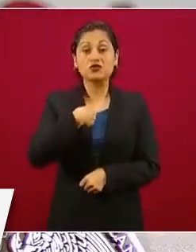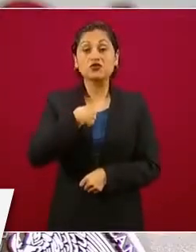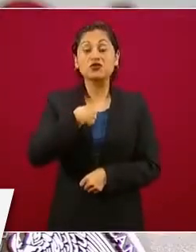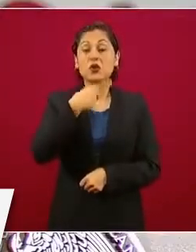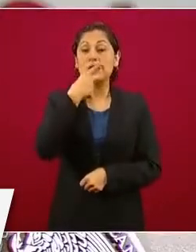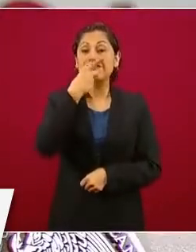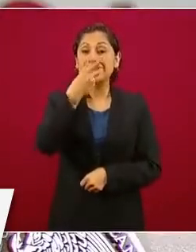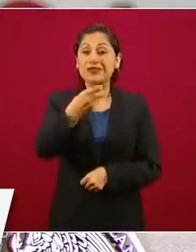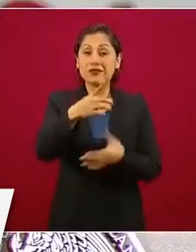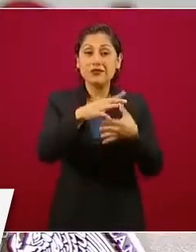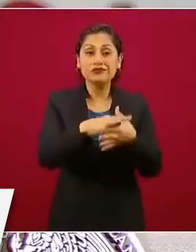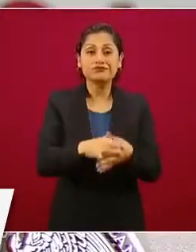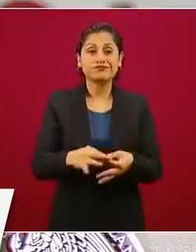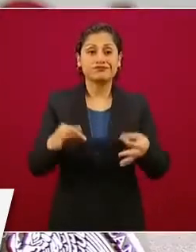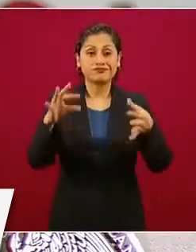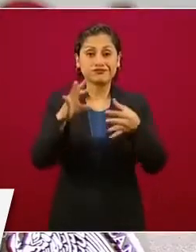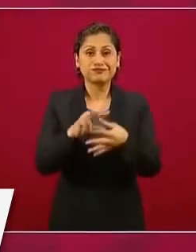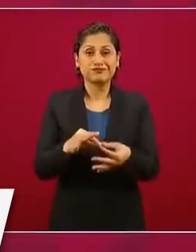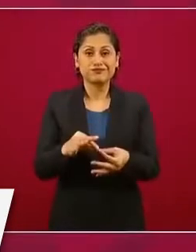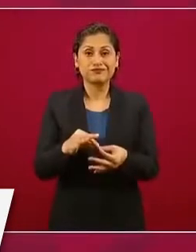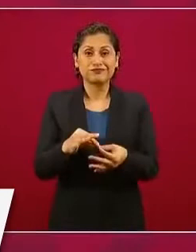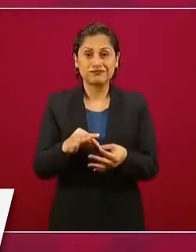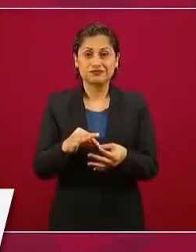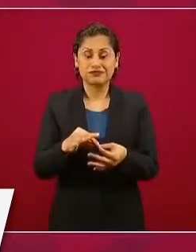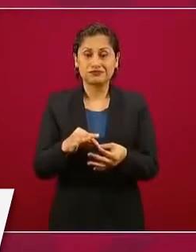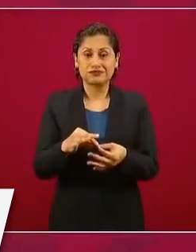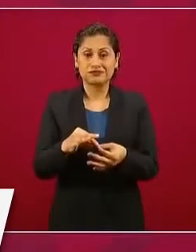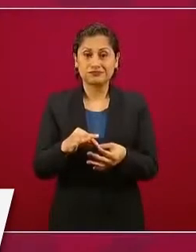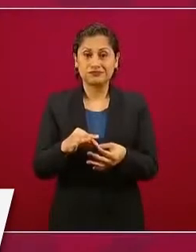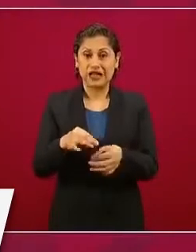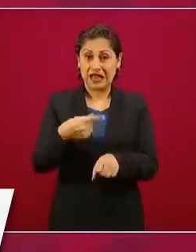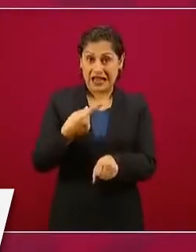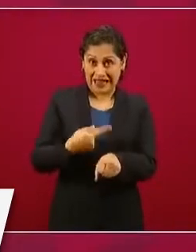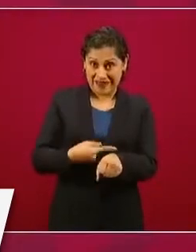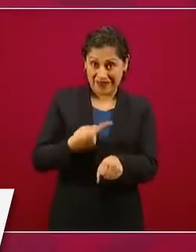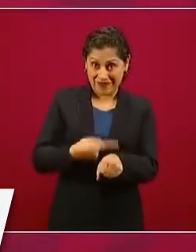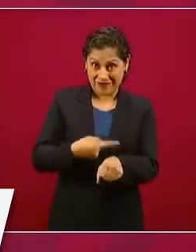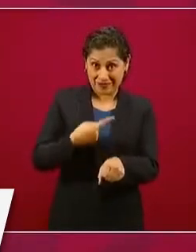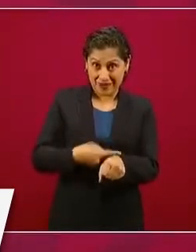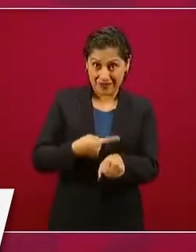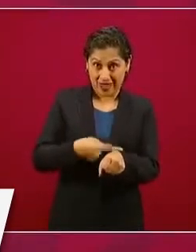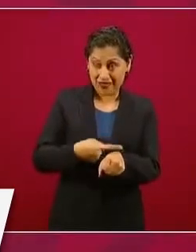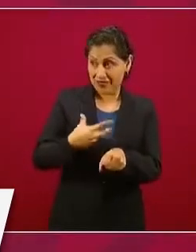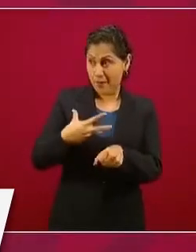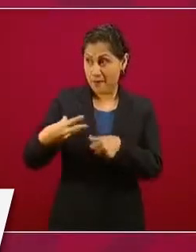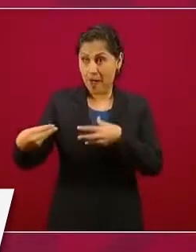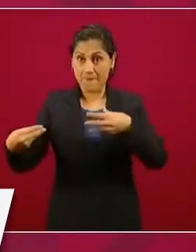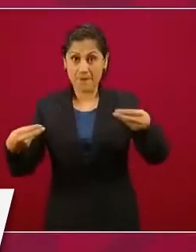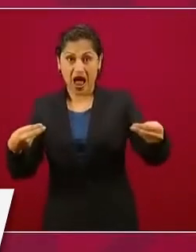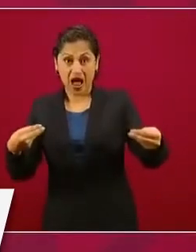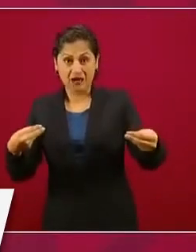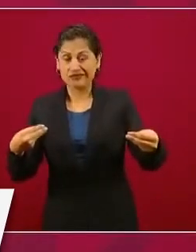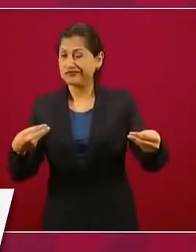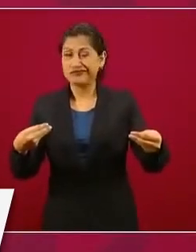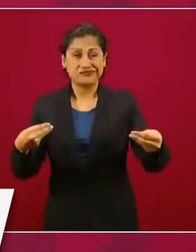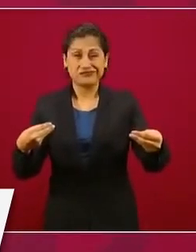es la peste más funesta